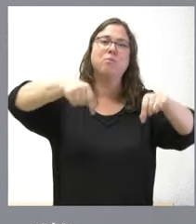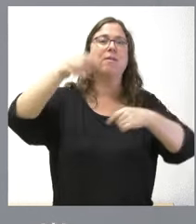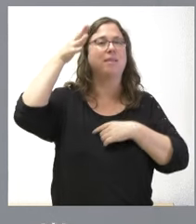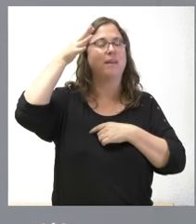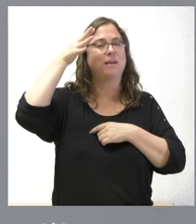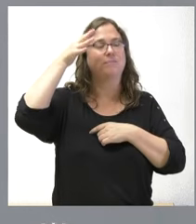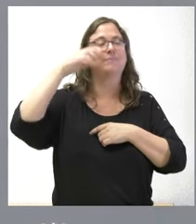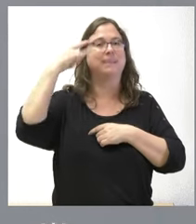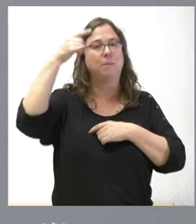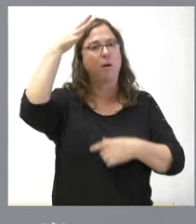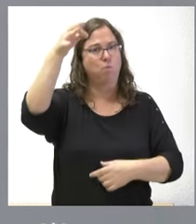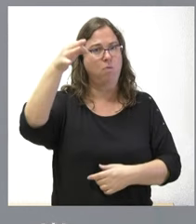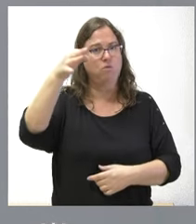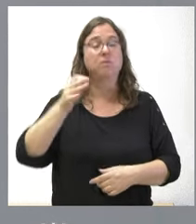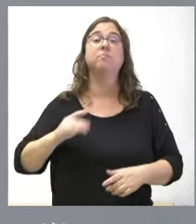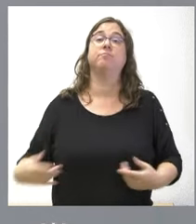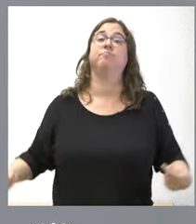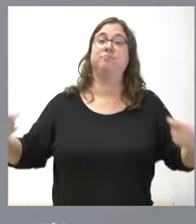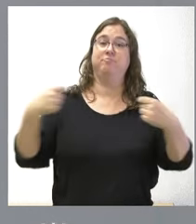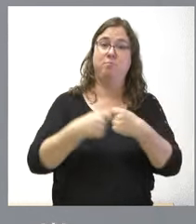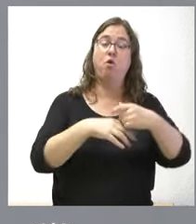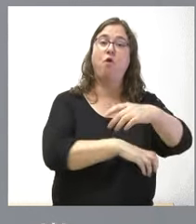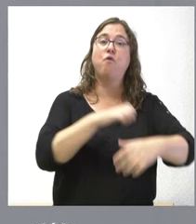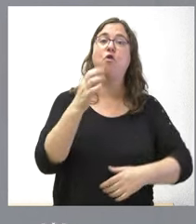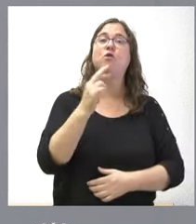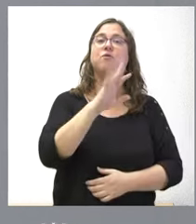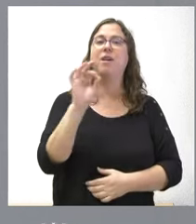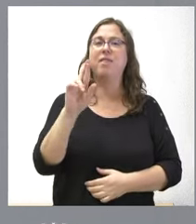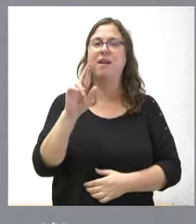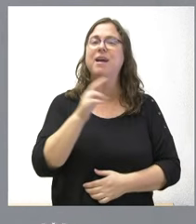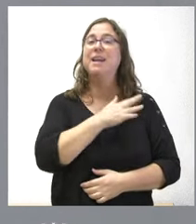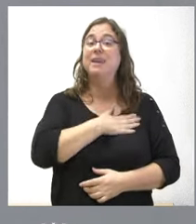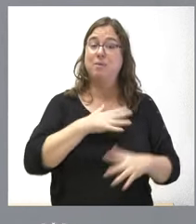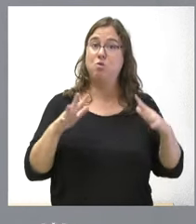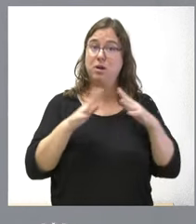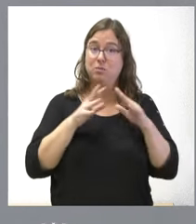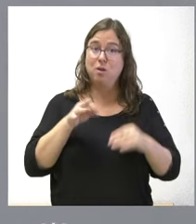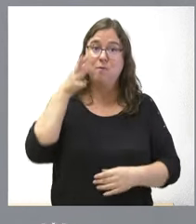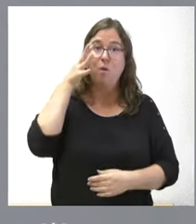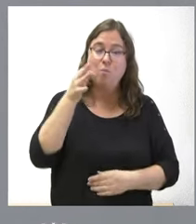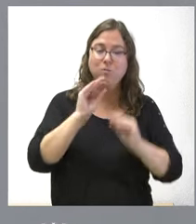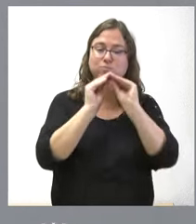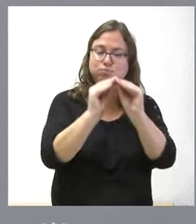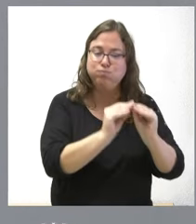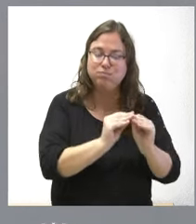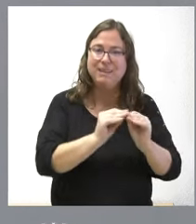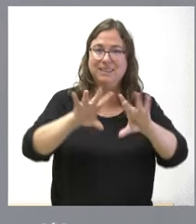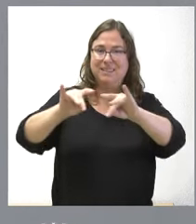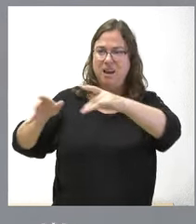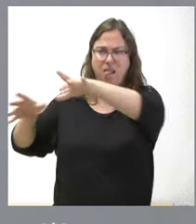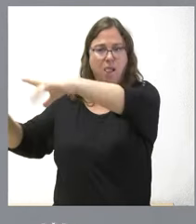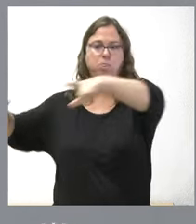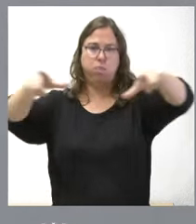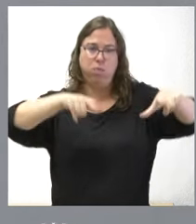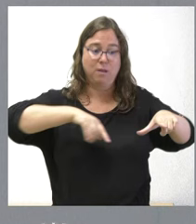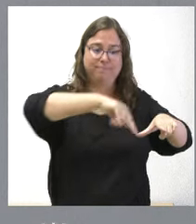cofinancian también por fondos FEDER. Se trata de culminar estas infraestructuras rurales y los procesos de concentración llevados a cabo en los